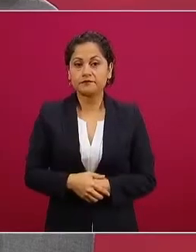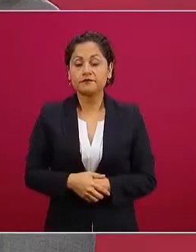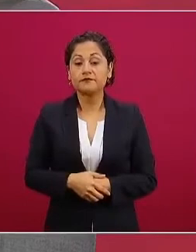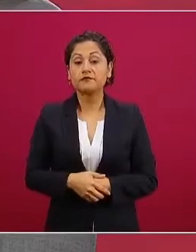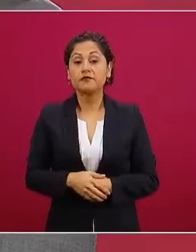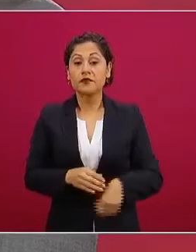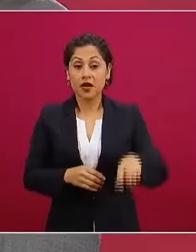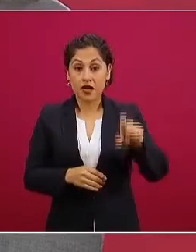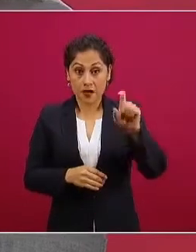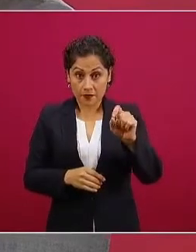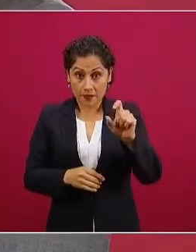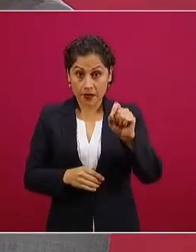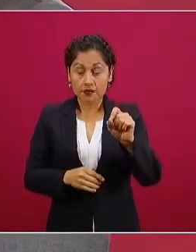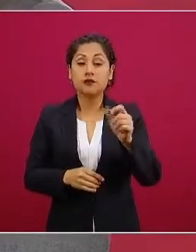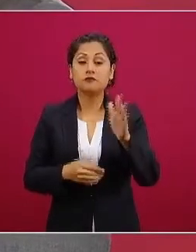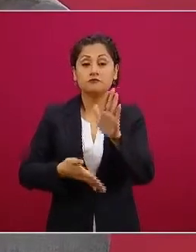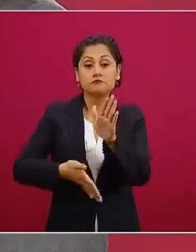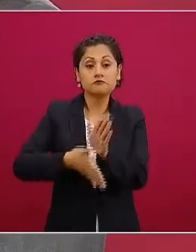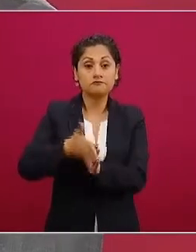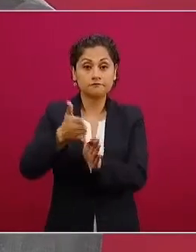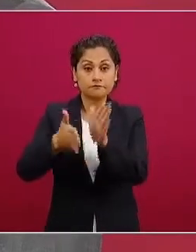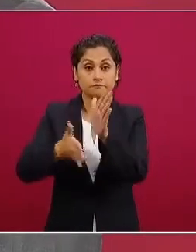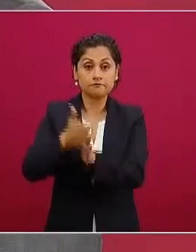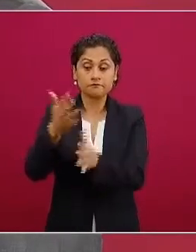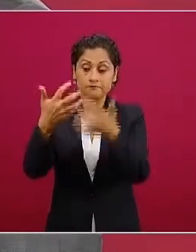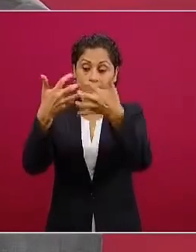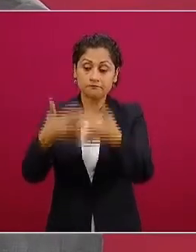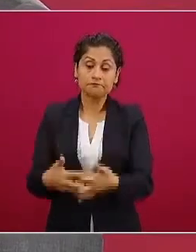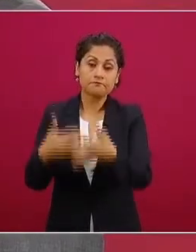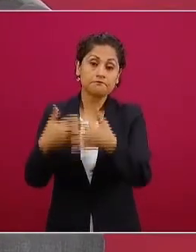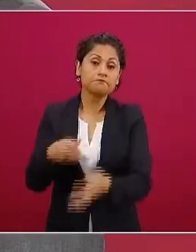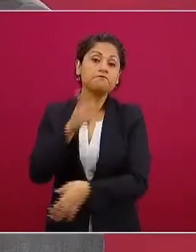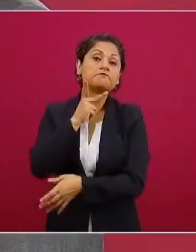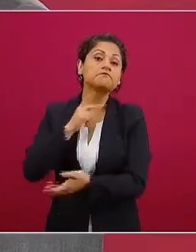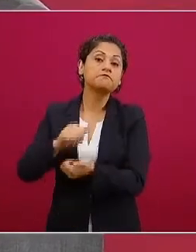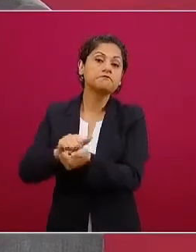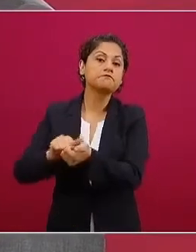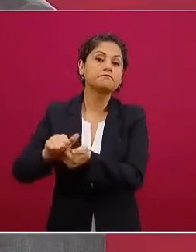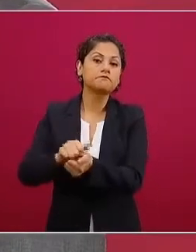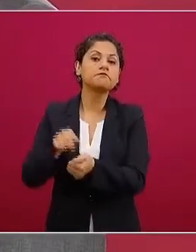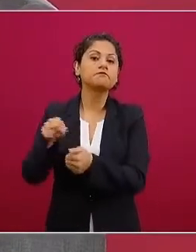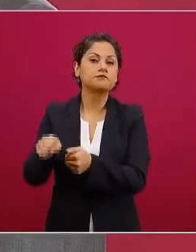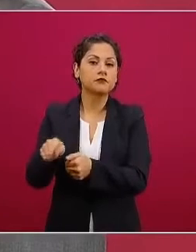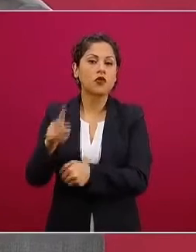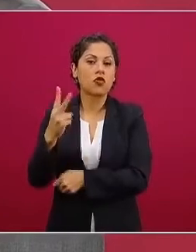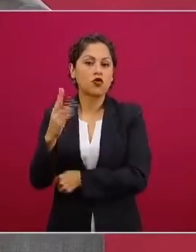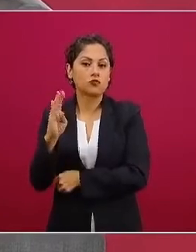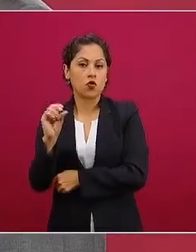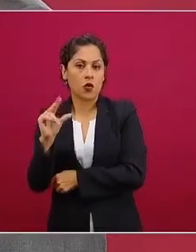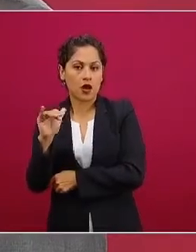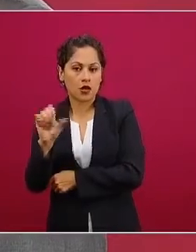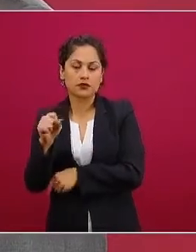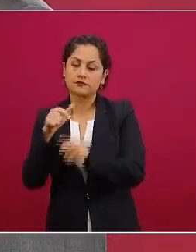construcción de la refinería de Dos Bocas. Veintiuno,